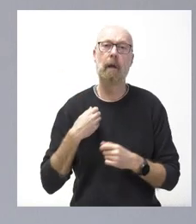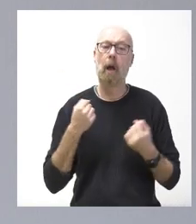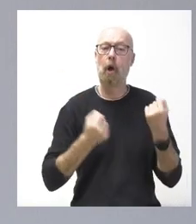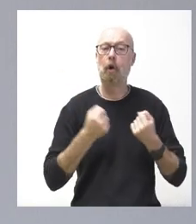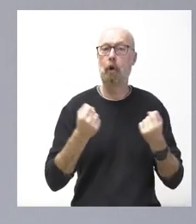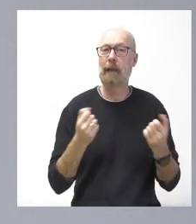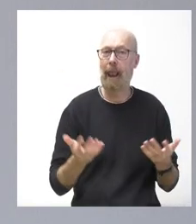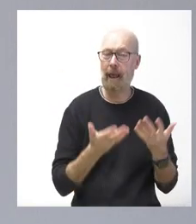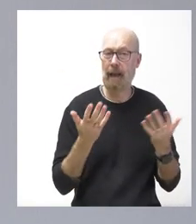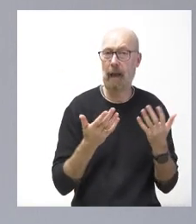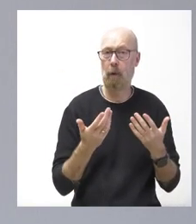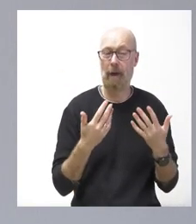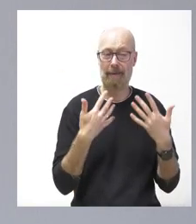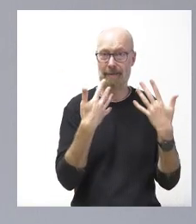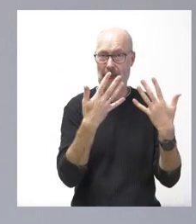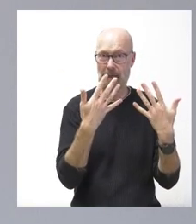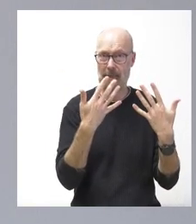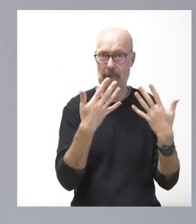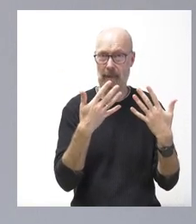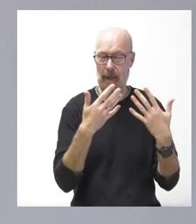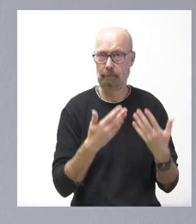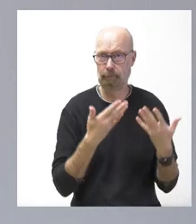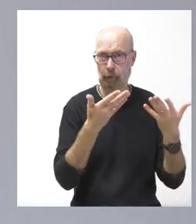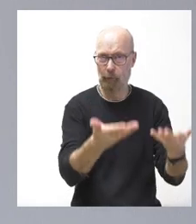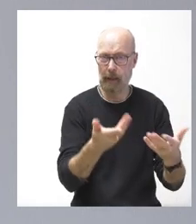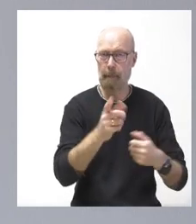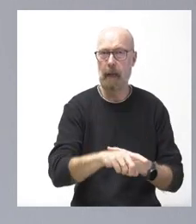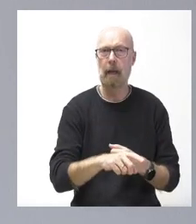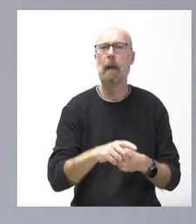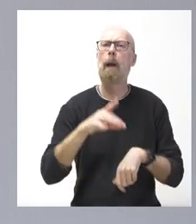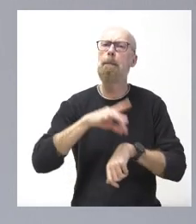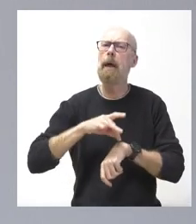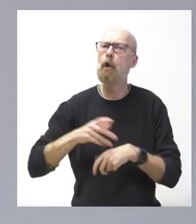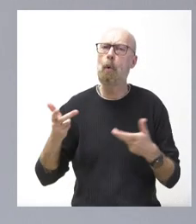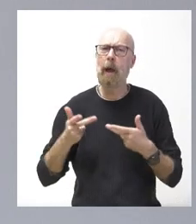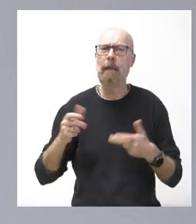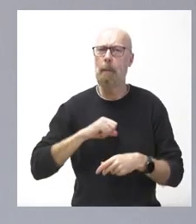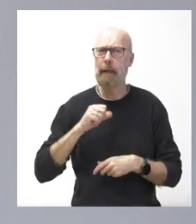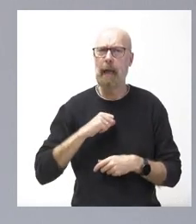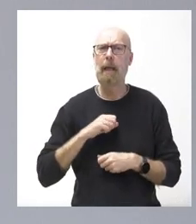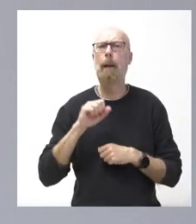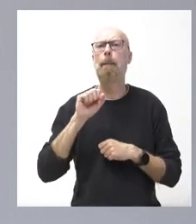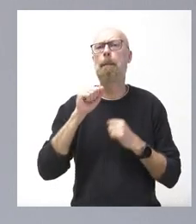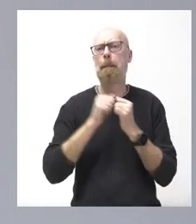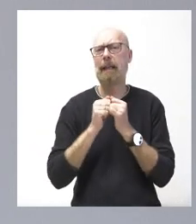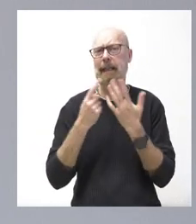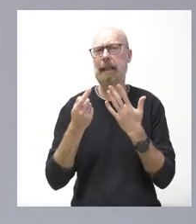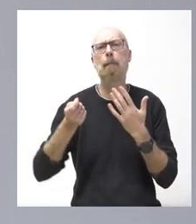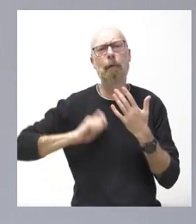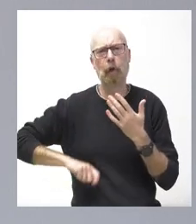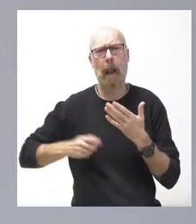diez unidades de ese medio. Médicos de urgencias hospitalarias, 26 profesionales a disposición.